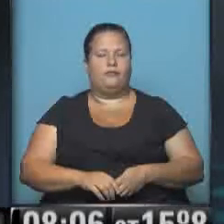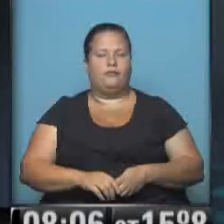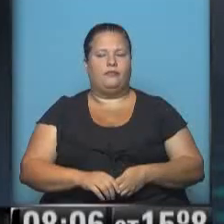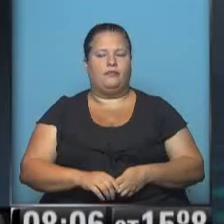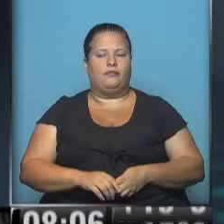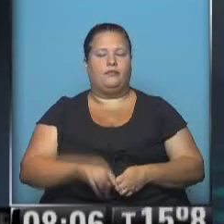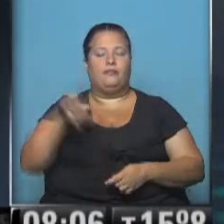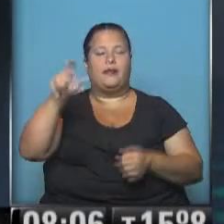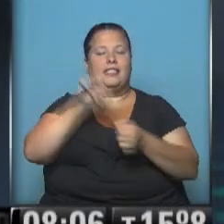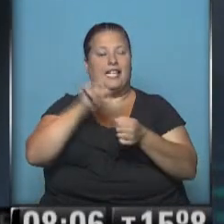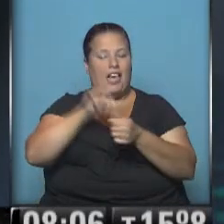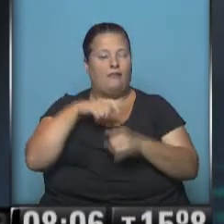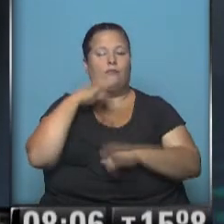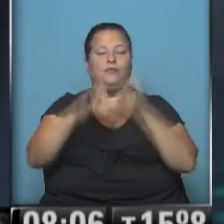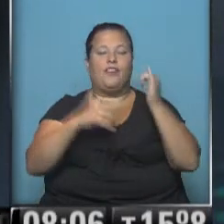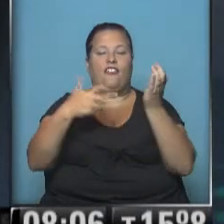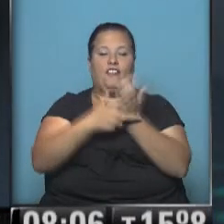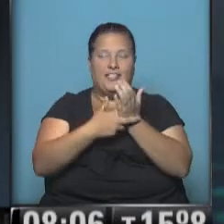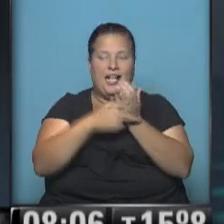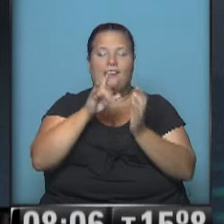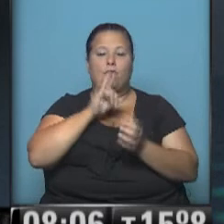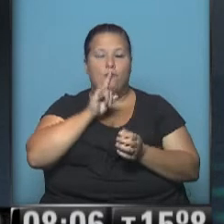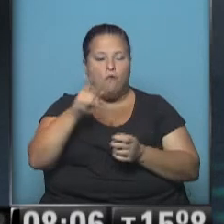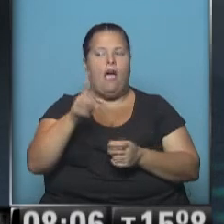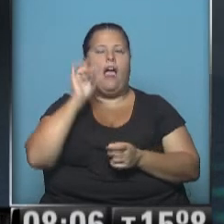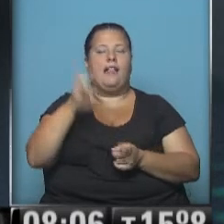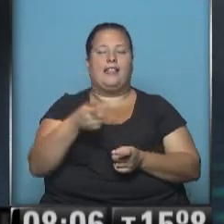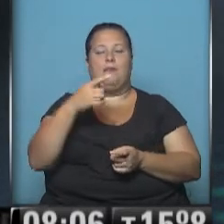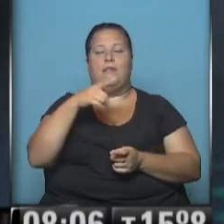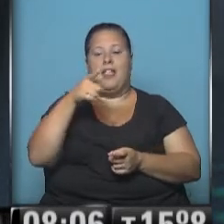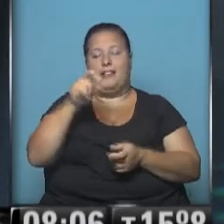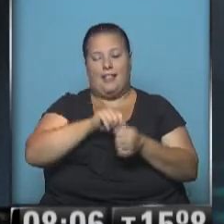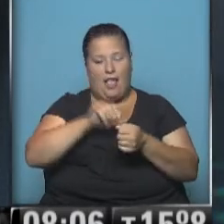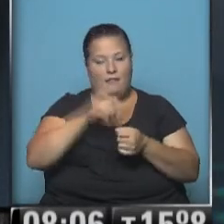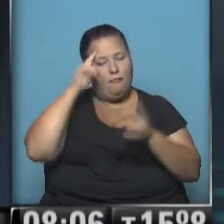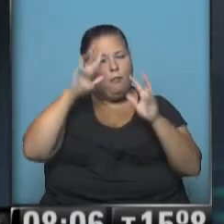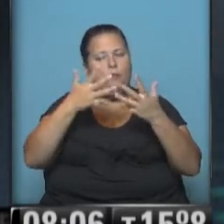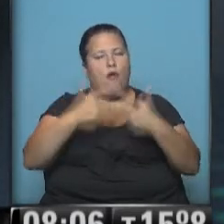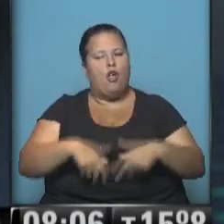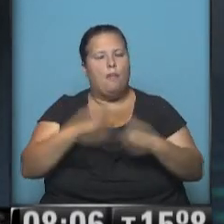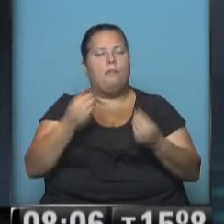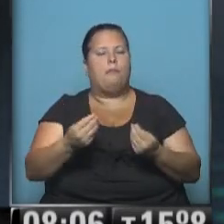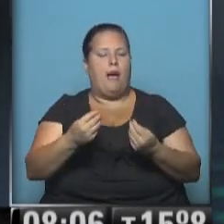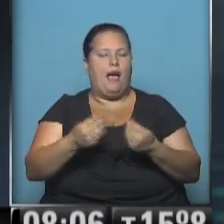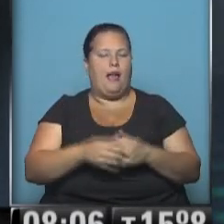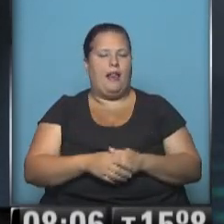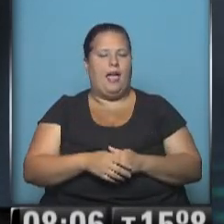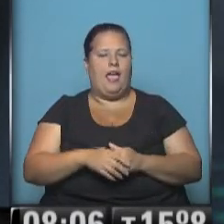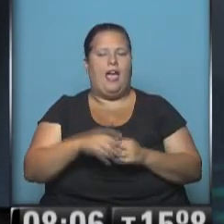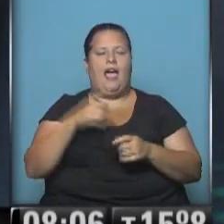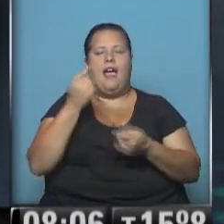Estamos en Santiago del Estero para contarles que fiscales de Tucumán y de la provincia impulsan un proyecto para usar las